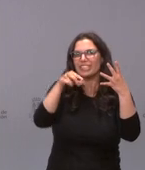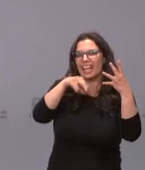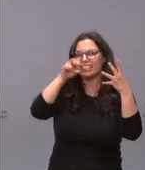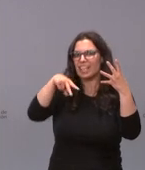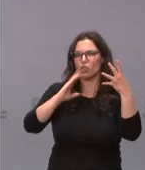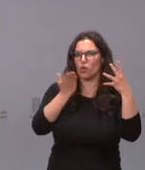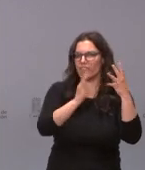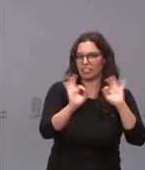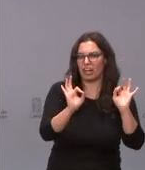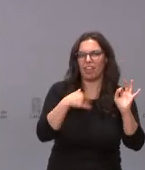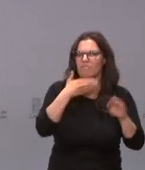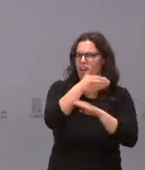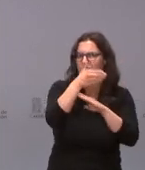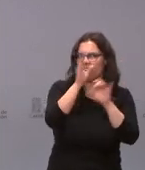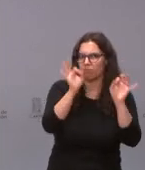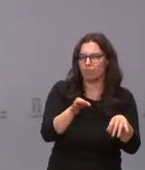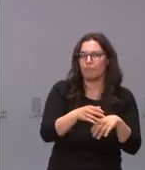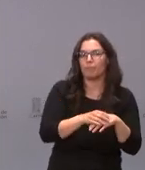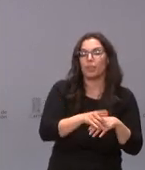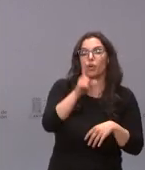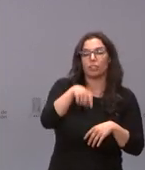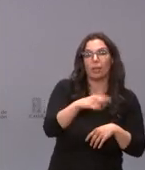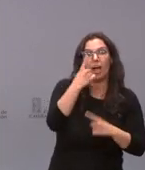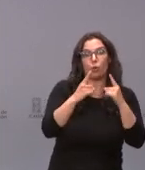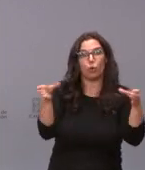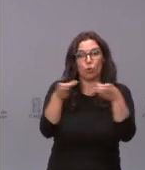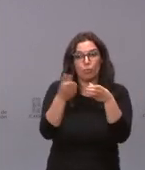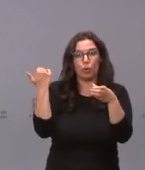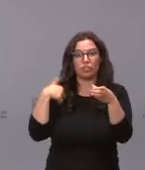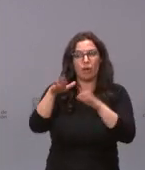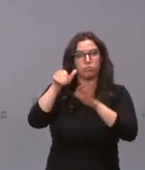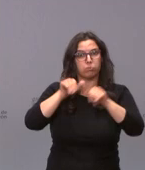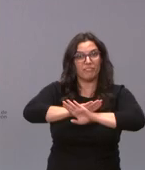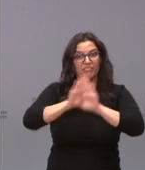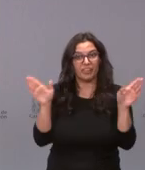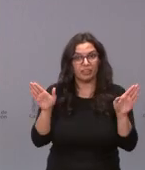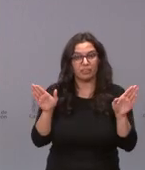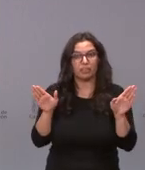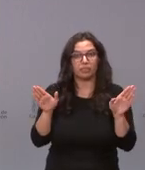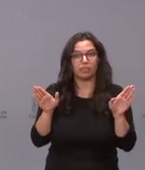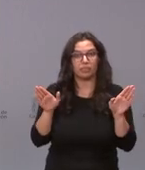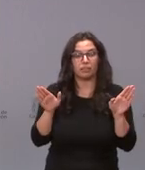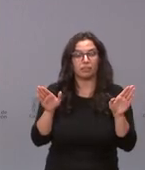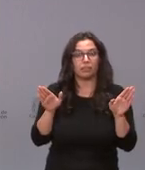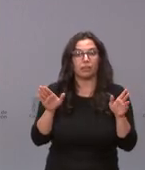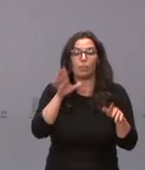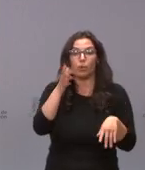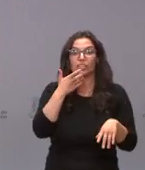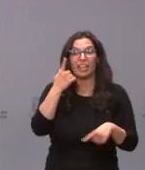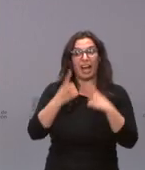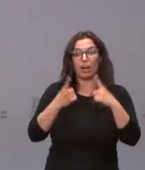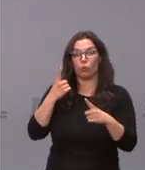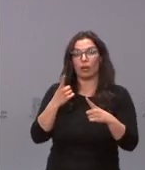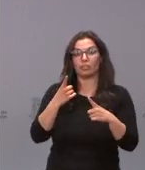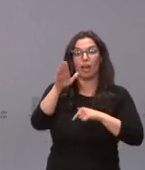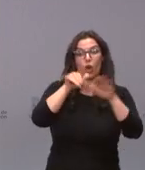grupos a los que ha acabado el llamamiento no sé cómo se va a recuperar a esas personas que no han acudido